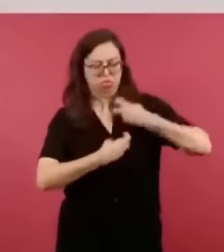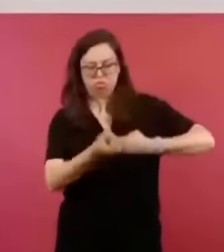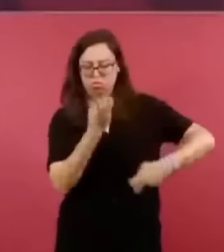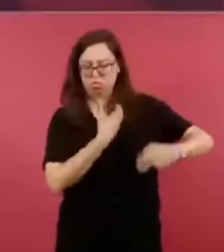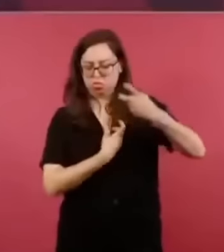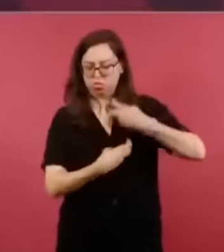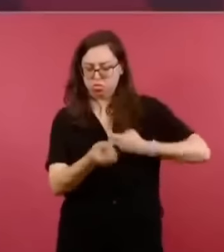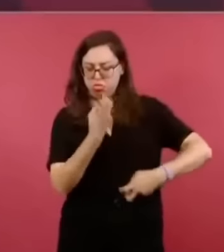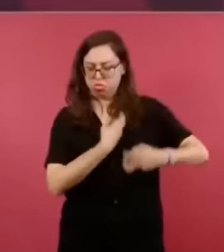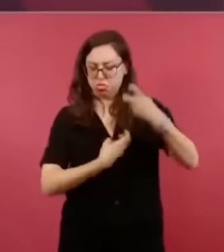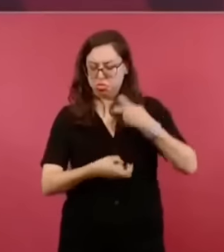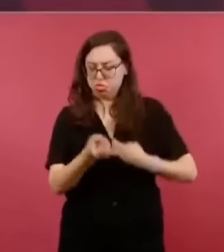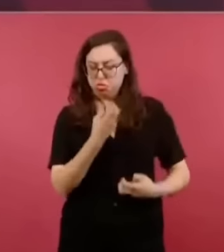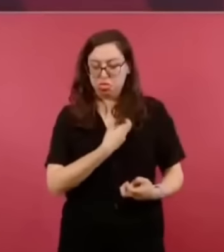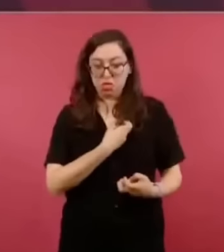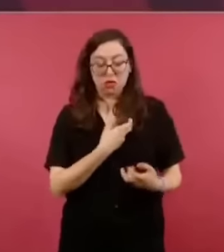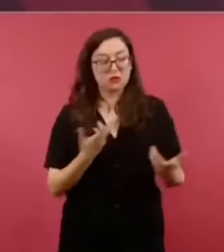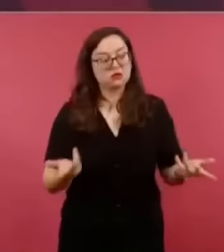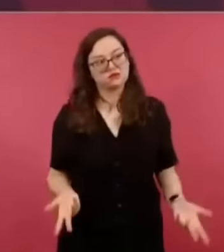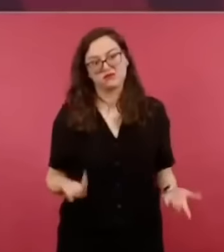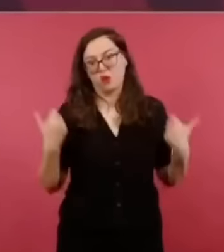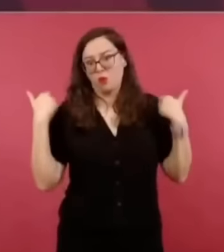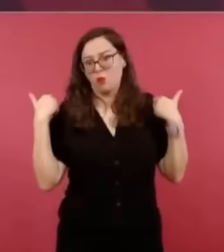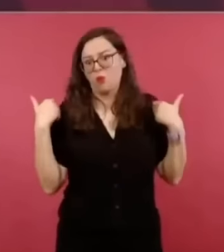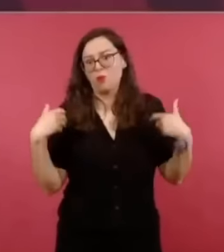completamente.